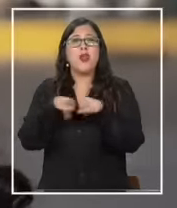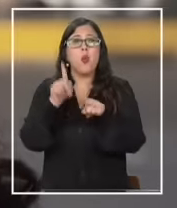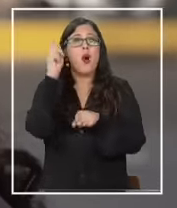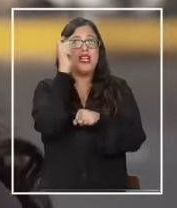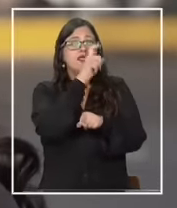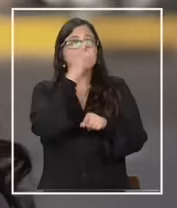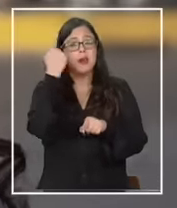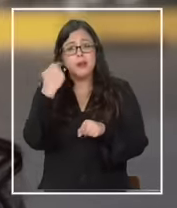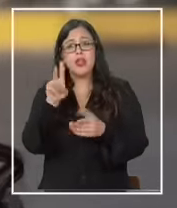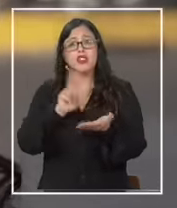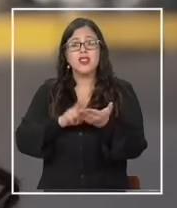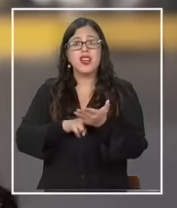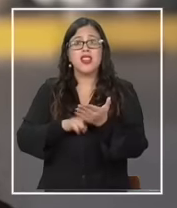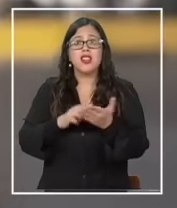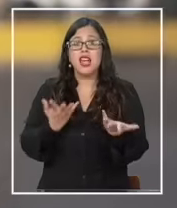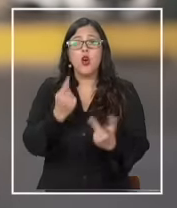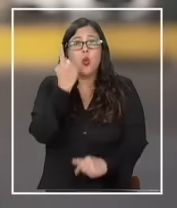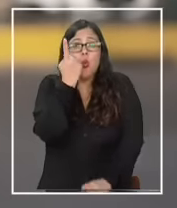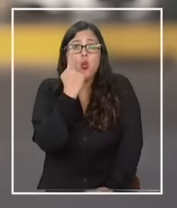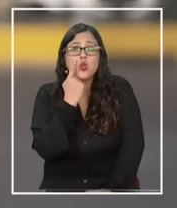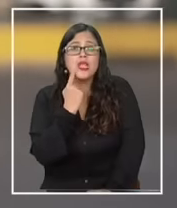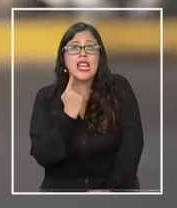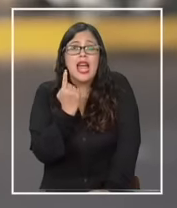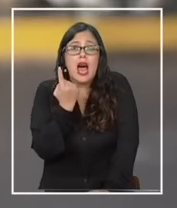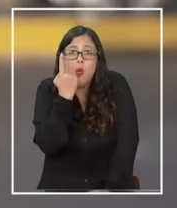todas pero en verdad dedicarle un día